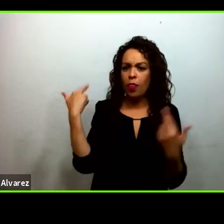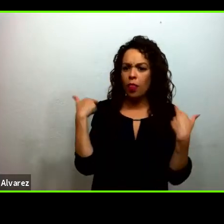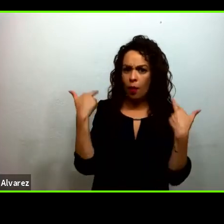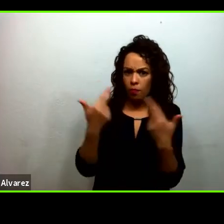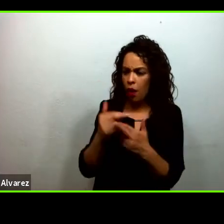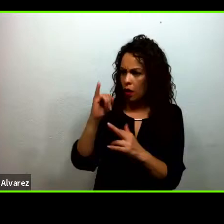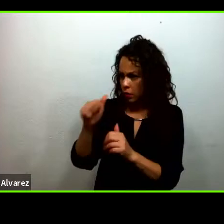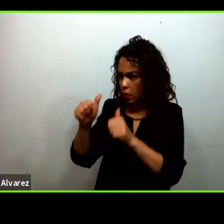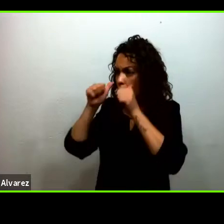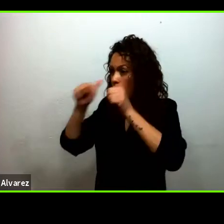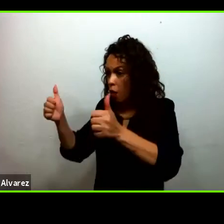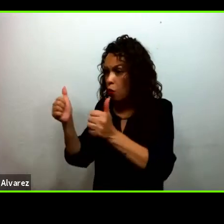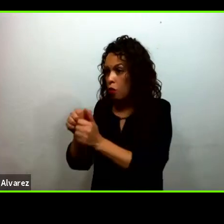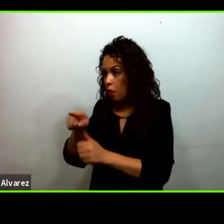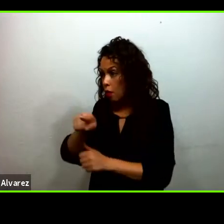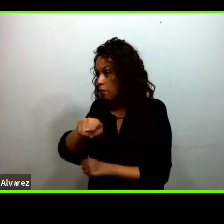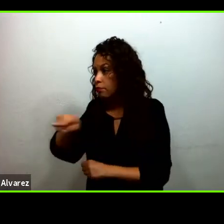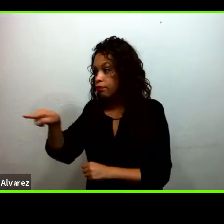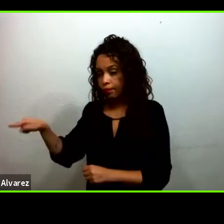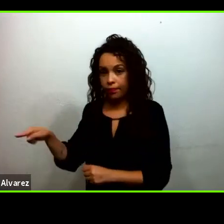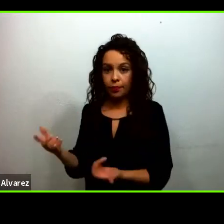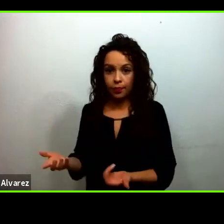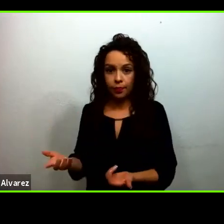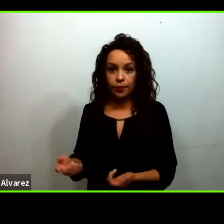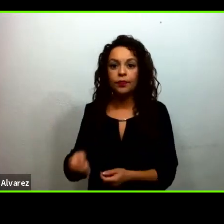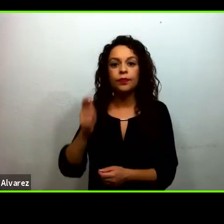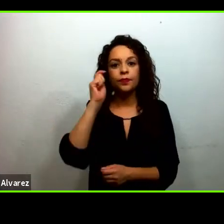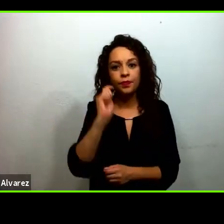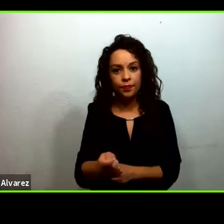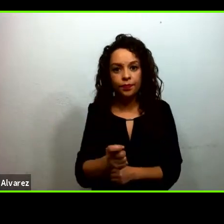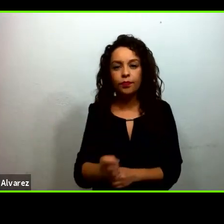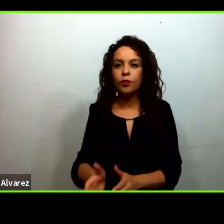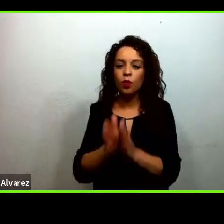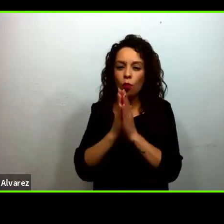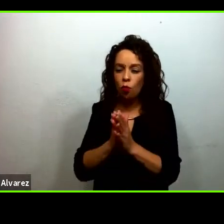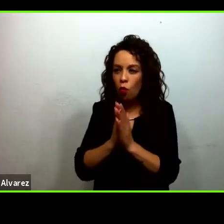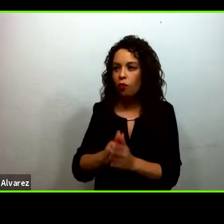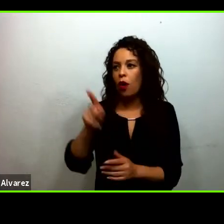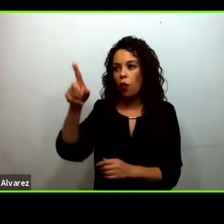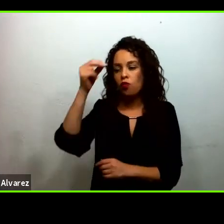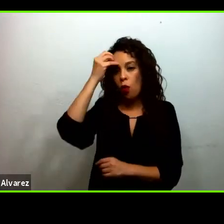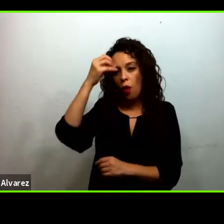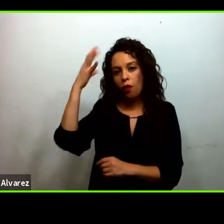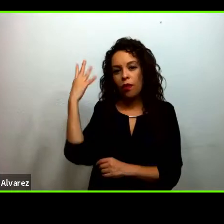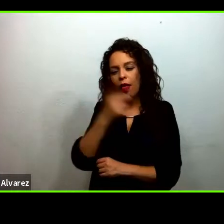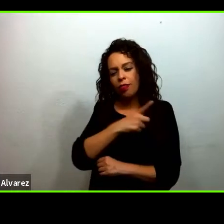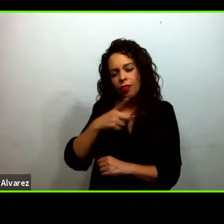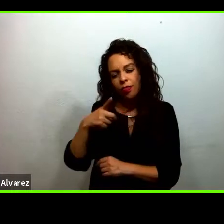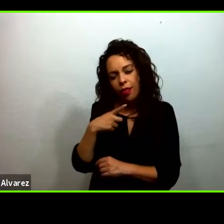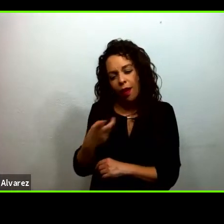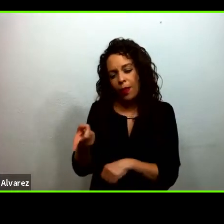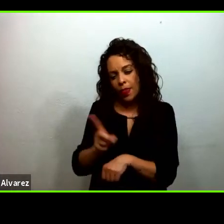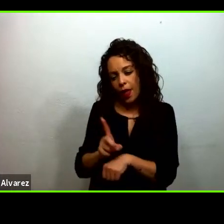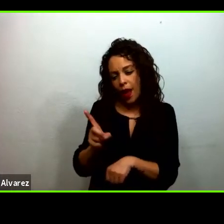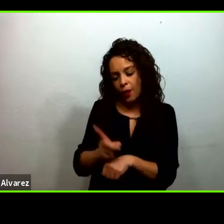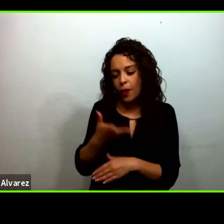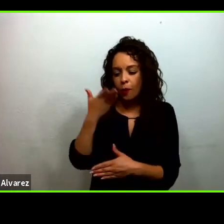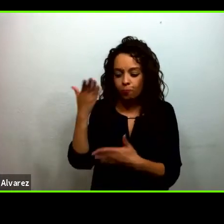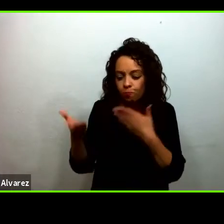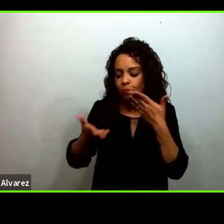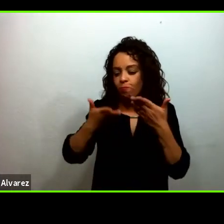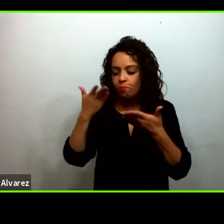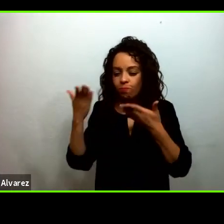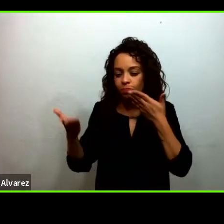mantuviera el hábito de estudiar cotidianamente la radio hubiera habría